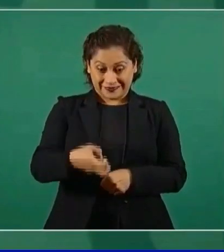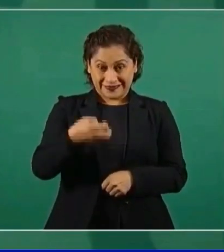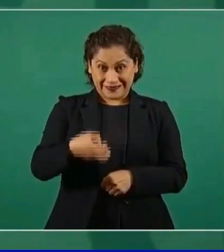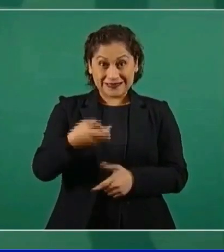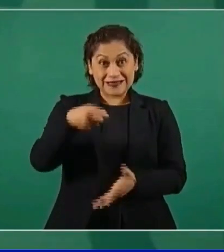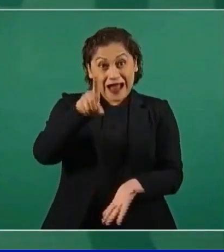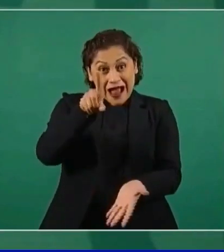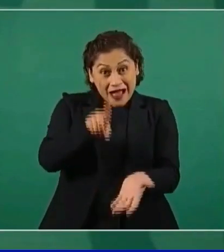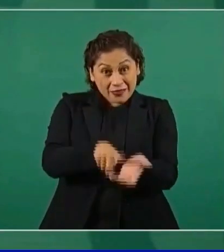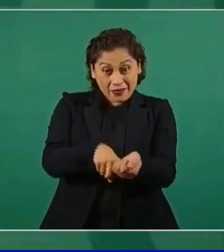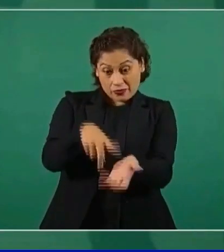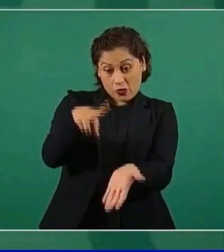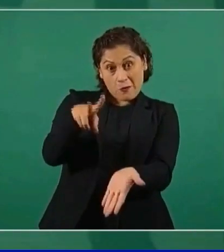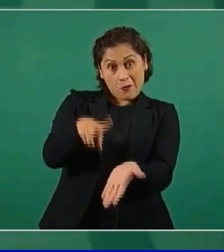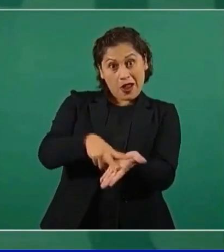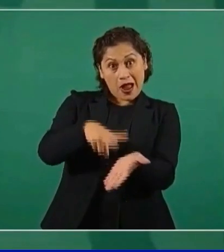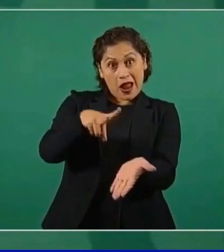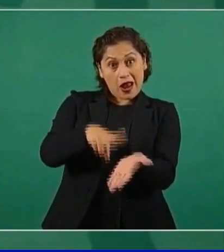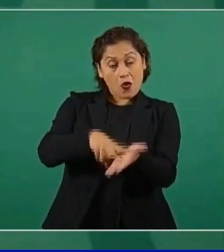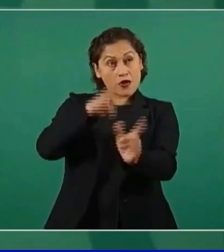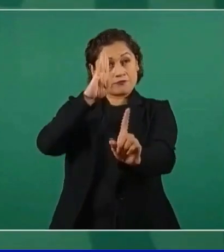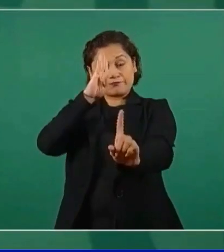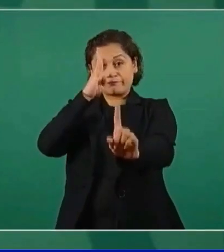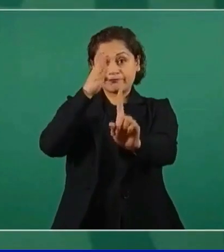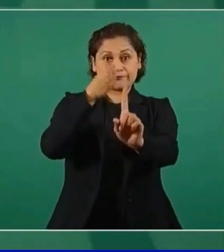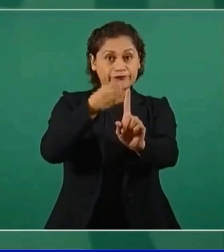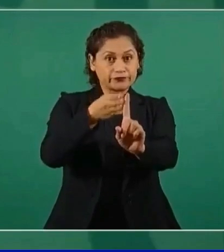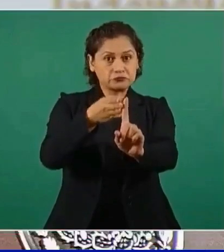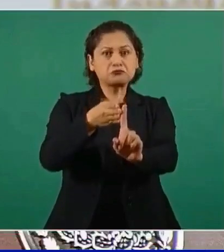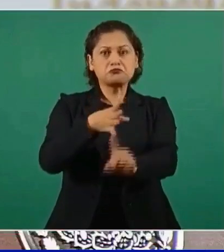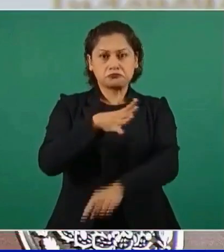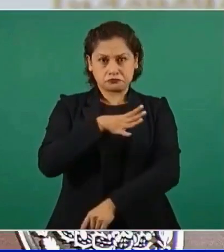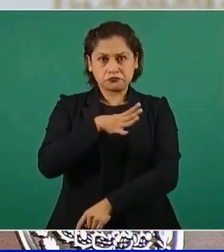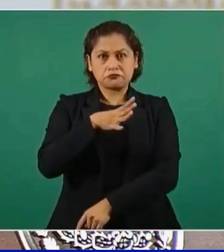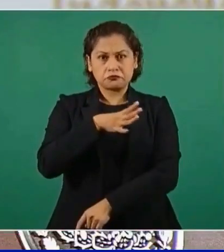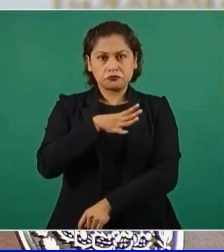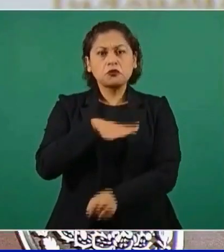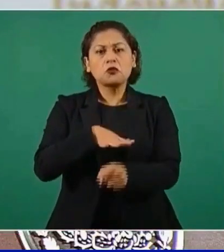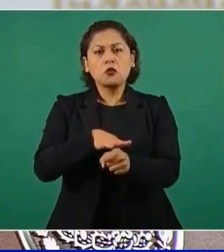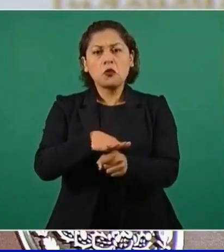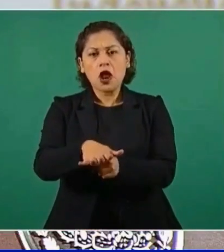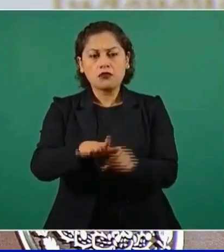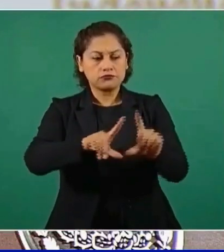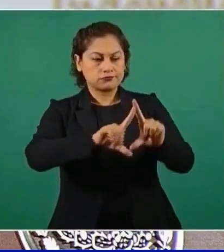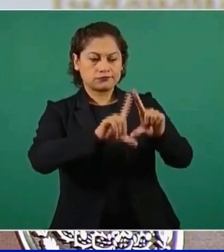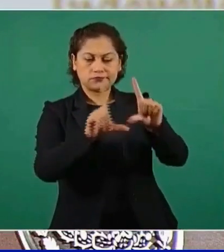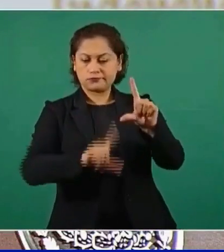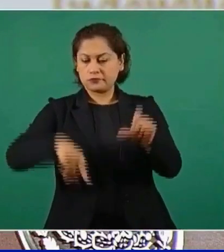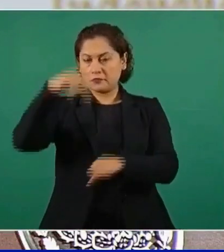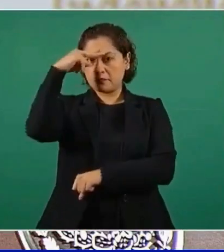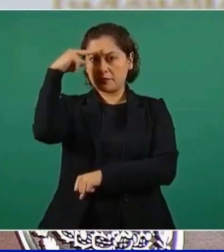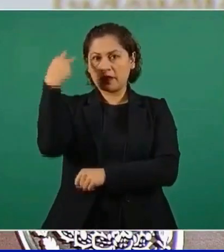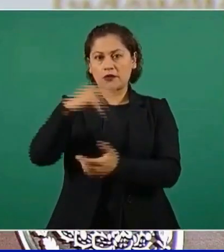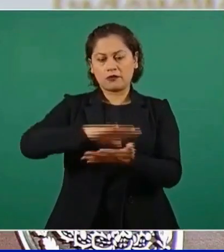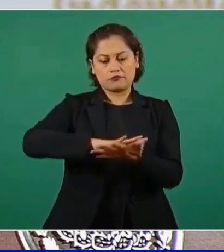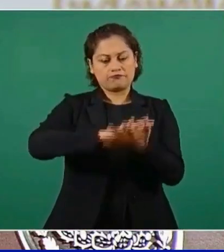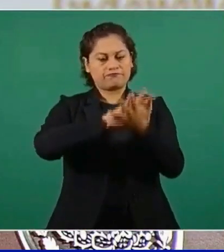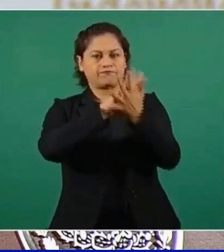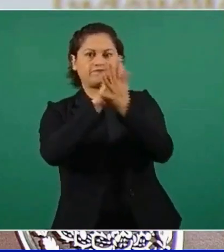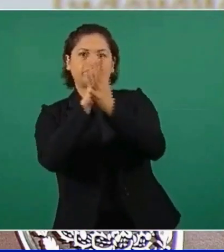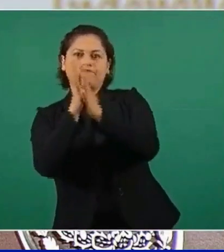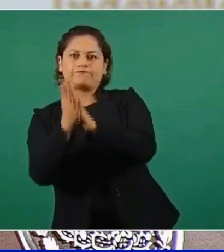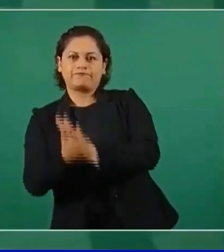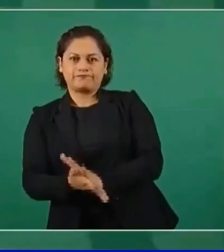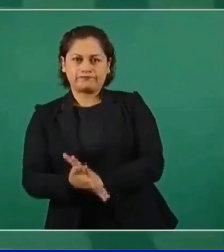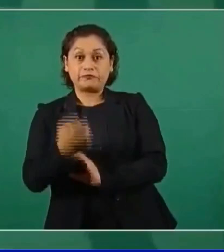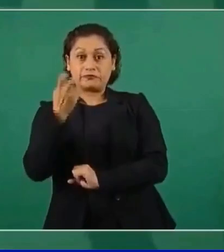la transformación de México. Esa es la